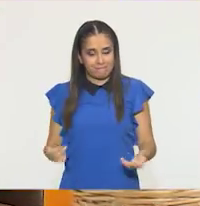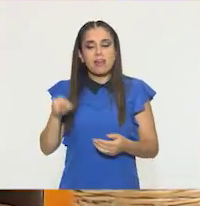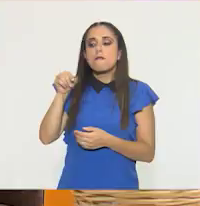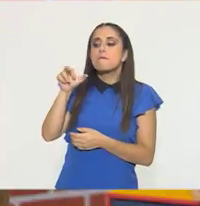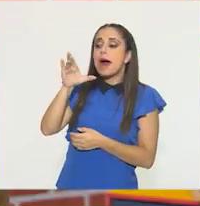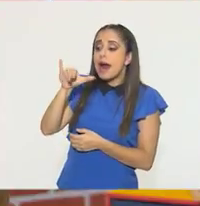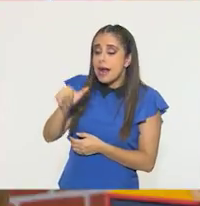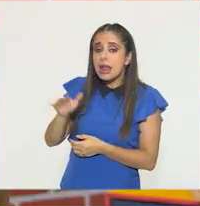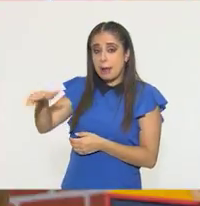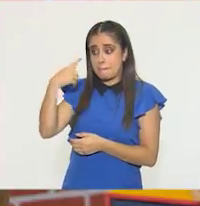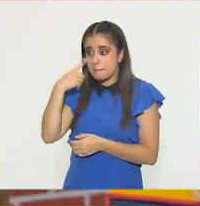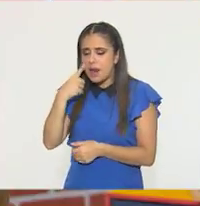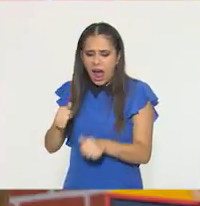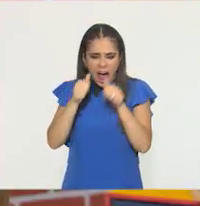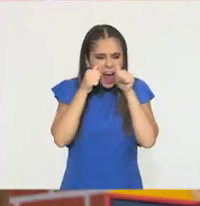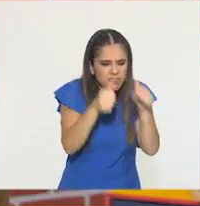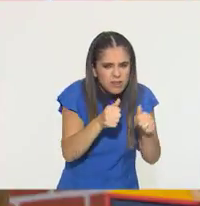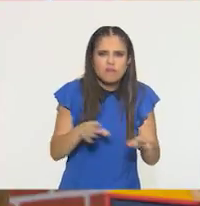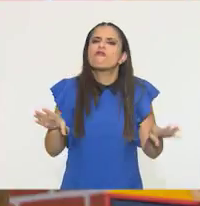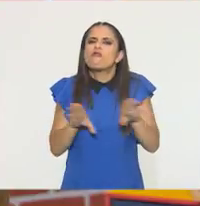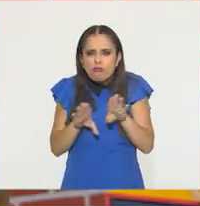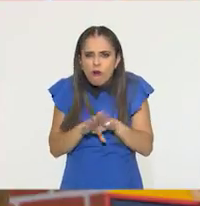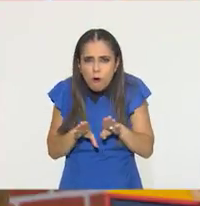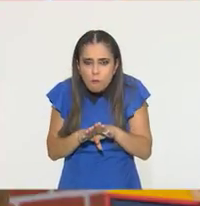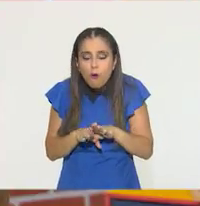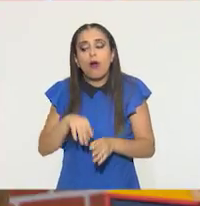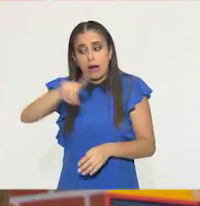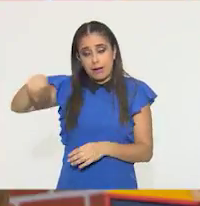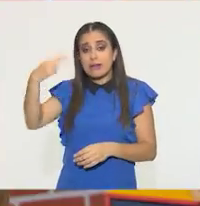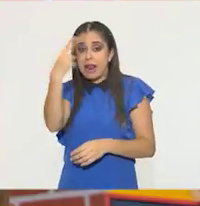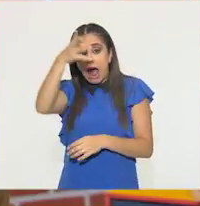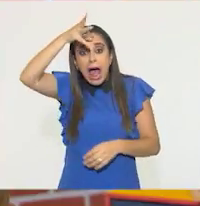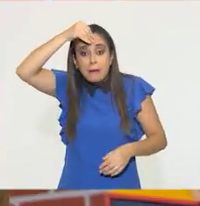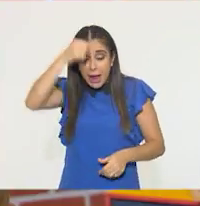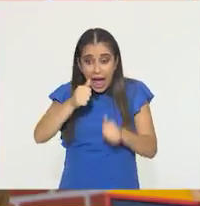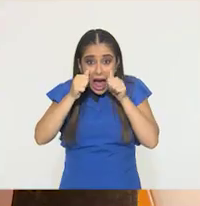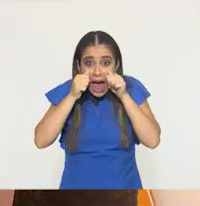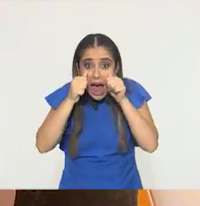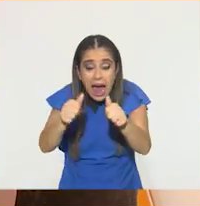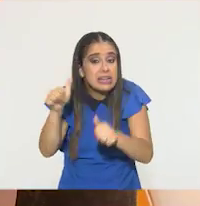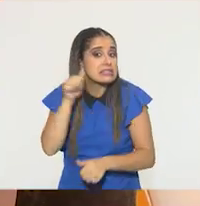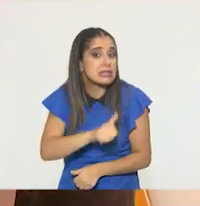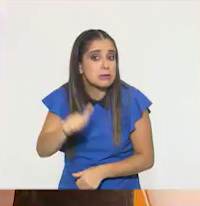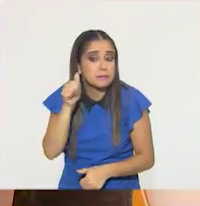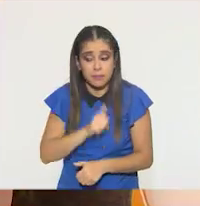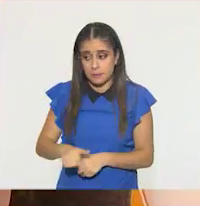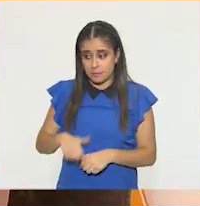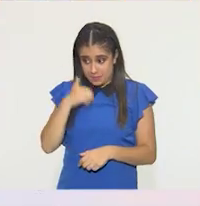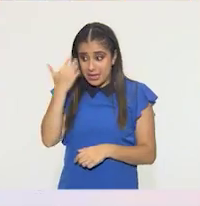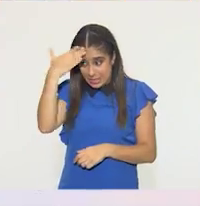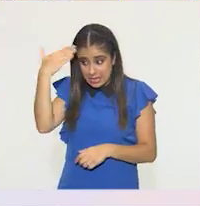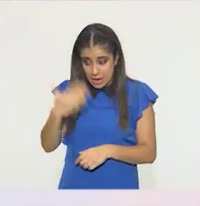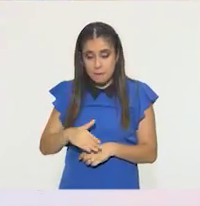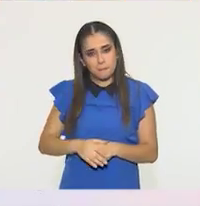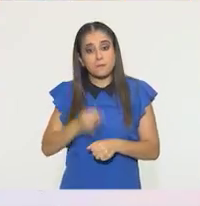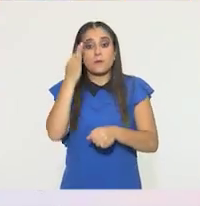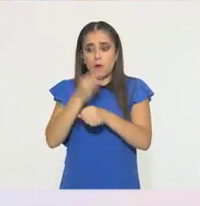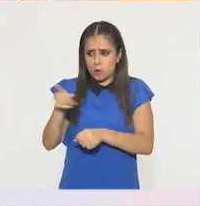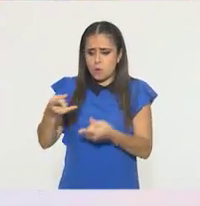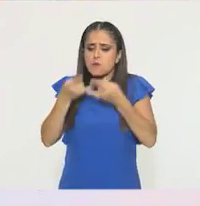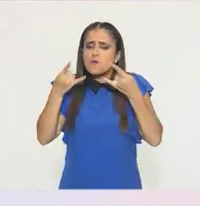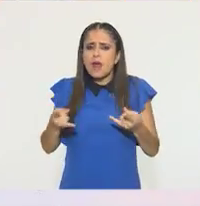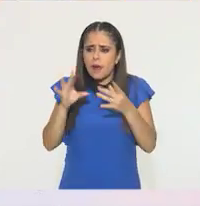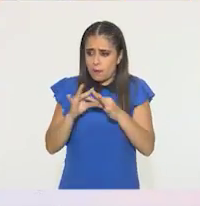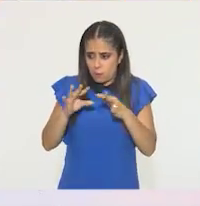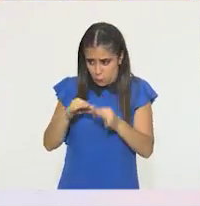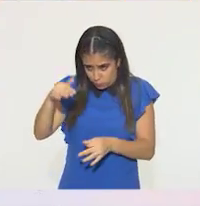que nos puede ayudar a poner atención y aprender un poquito al respecto. Ok. ¿Te gustan los cuentos? Me encantan. Perfecto. Pues